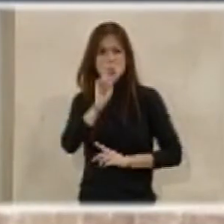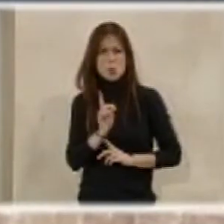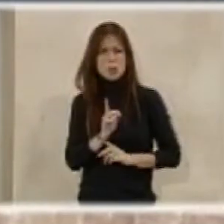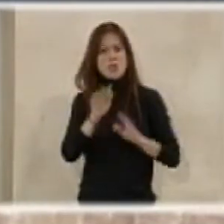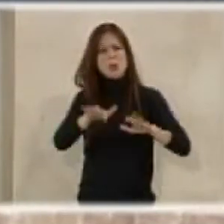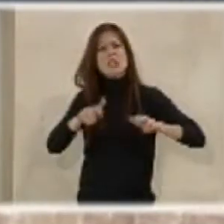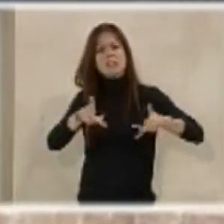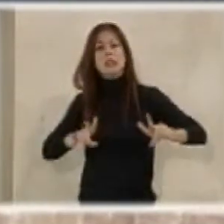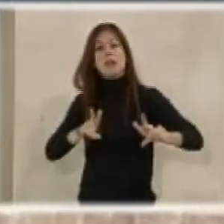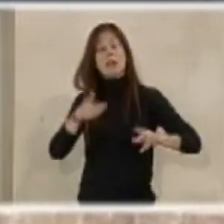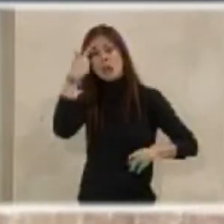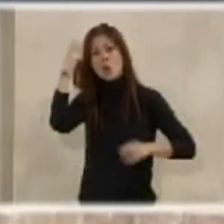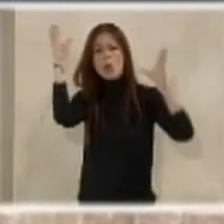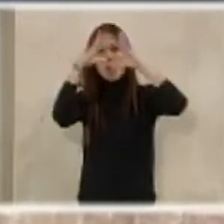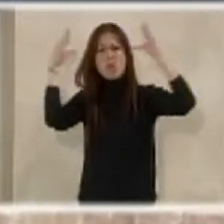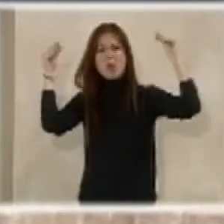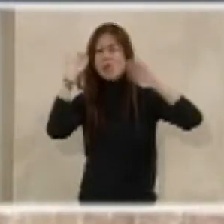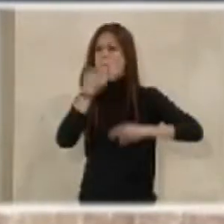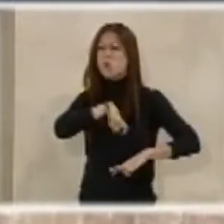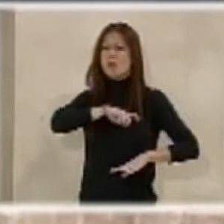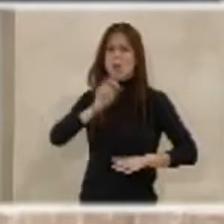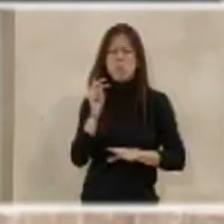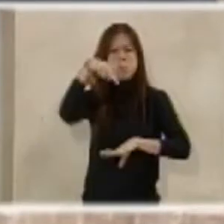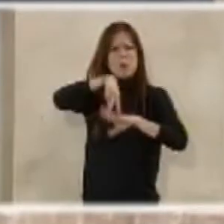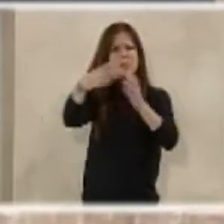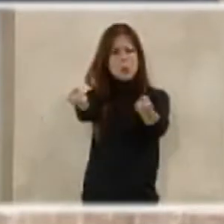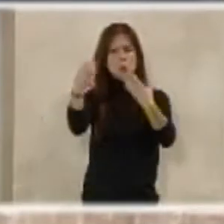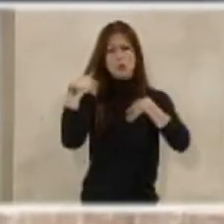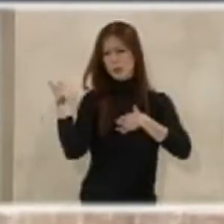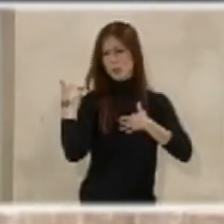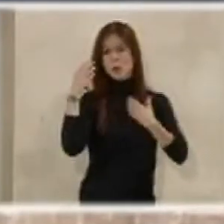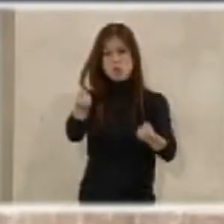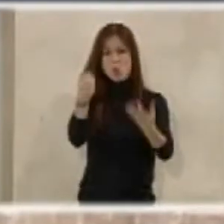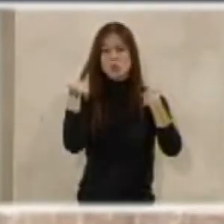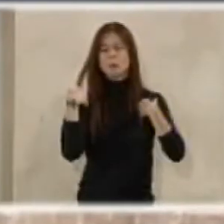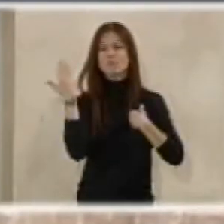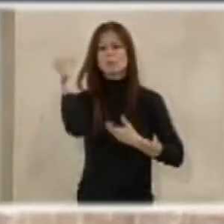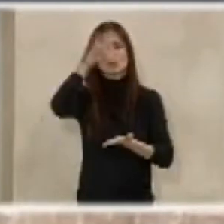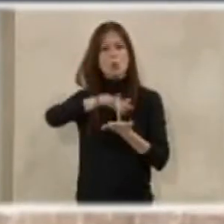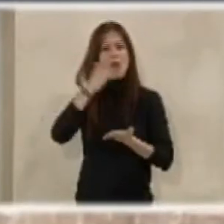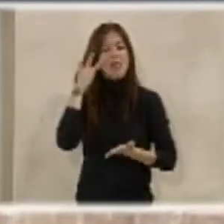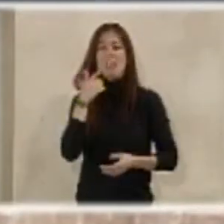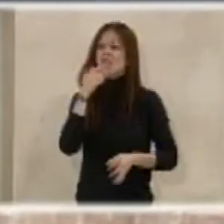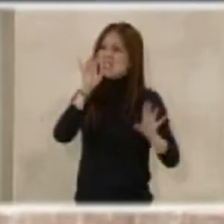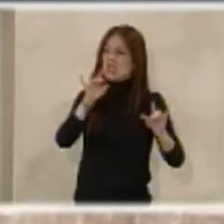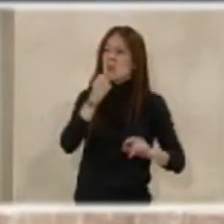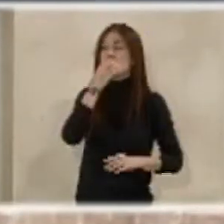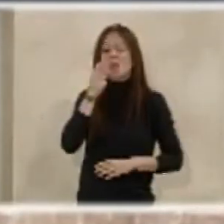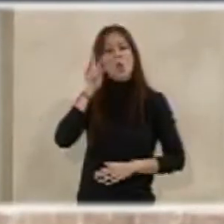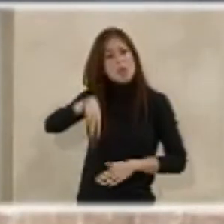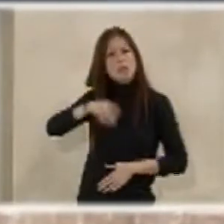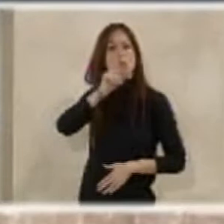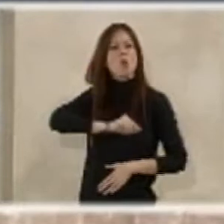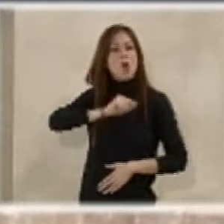estaba en el público, un guardia civil o un policía que nos dijo en aquello entonces, nos dijo aquel día, está muy bien el reconocimiento